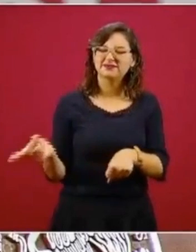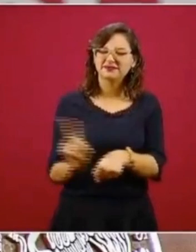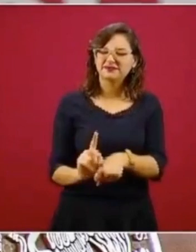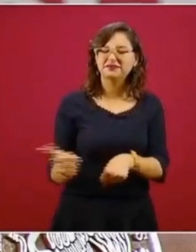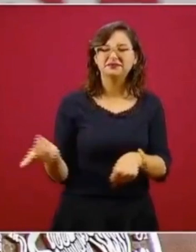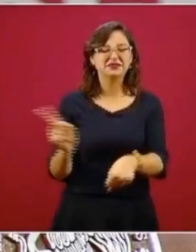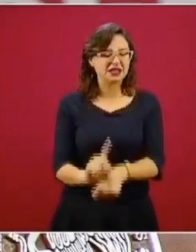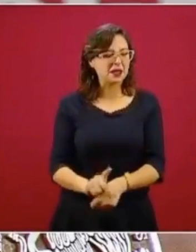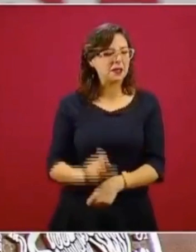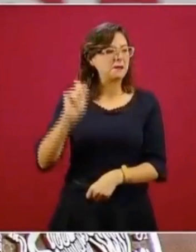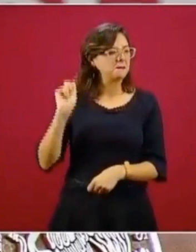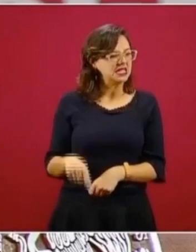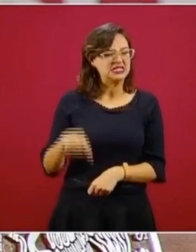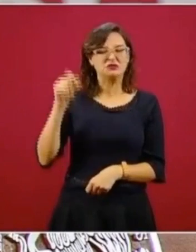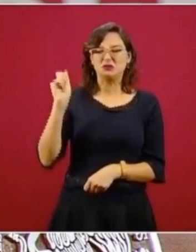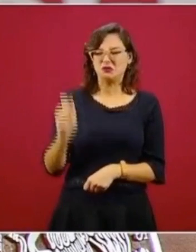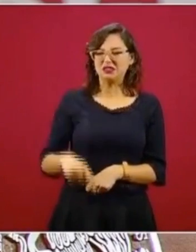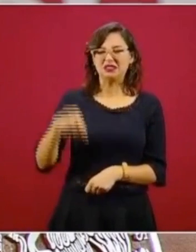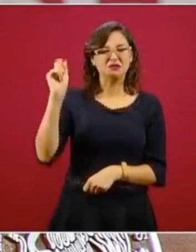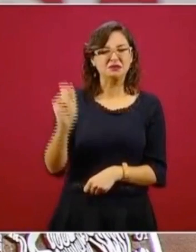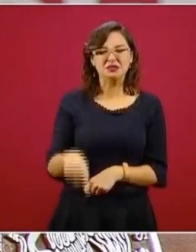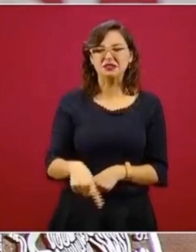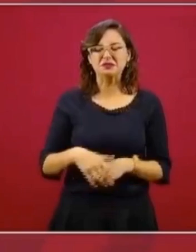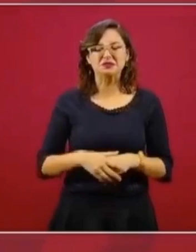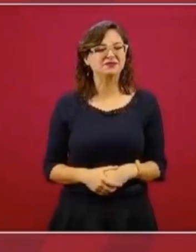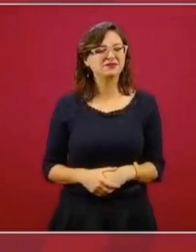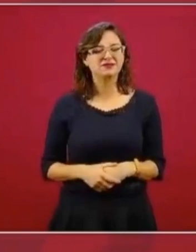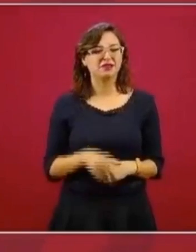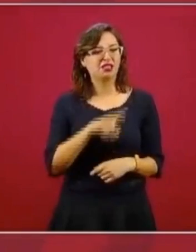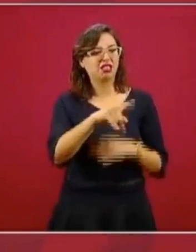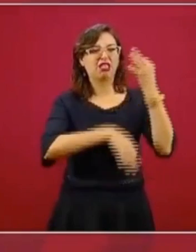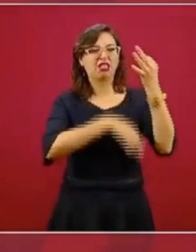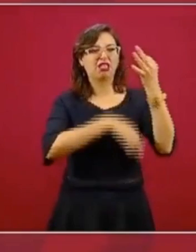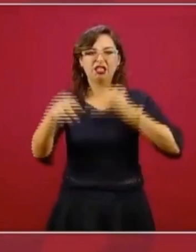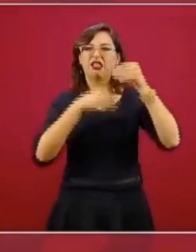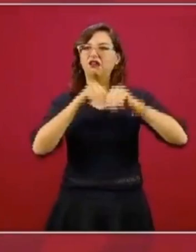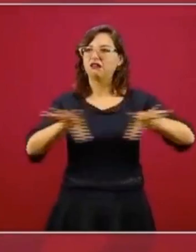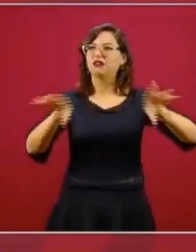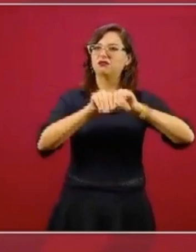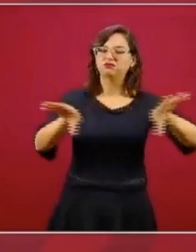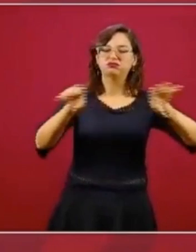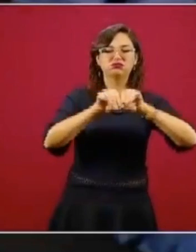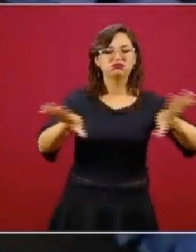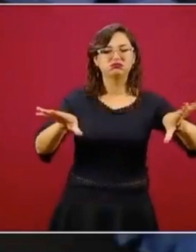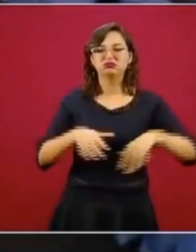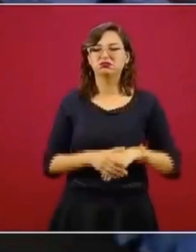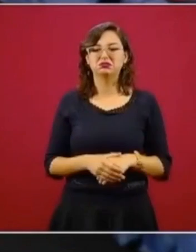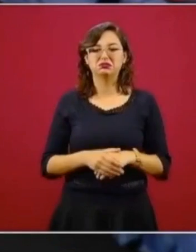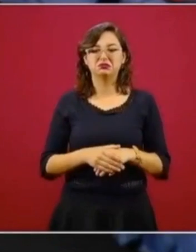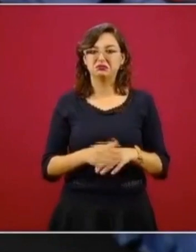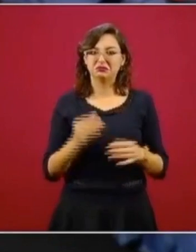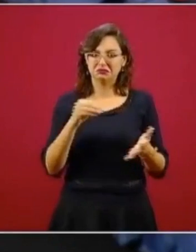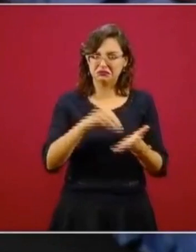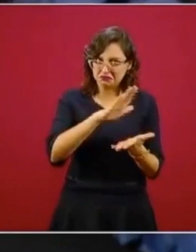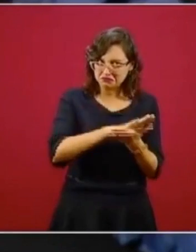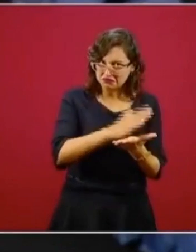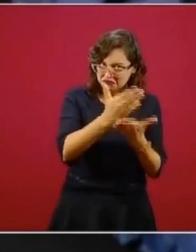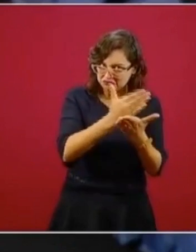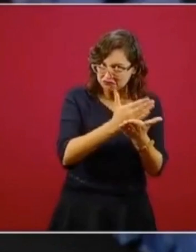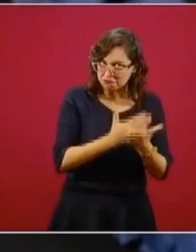un día sí y el otro también, con esas notas, sin apego a la verdad